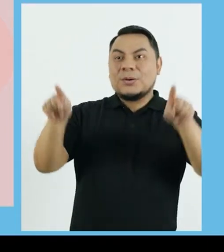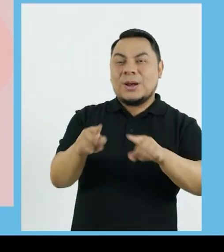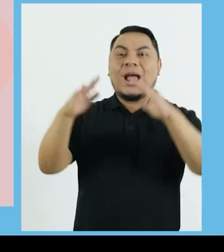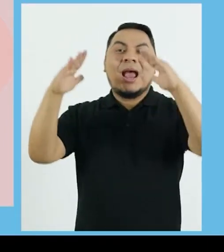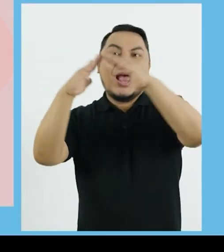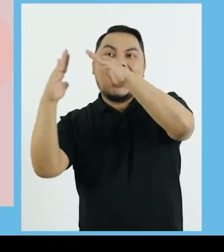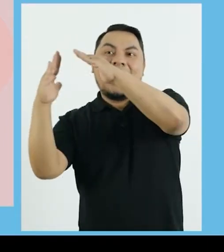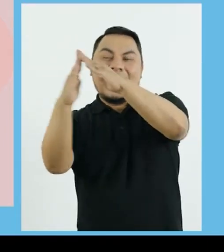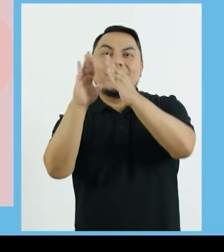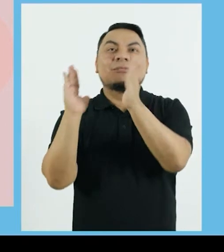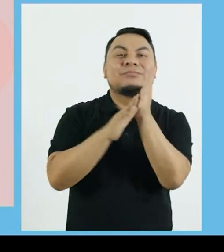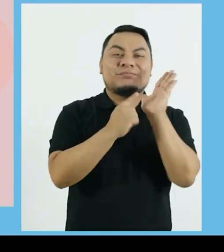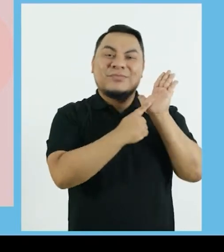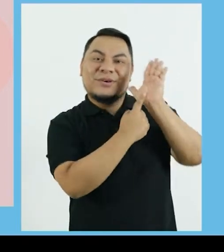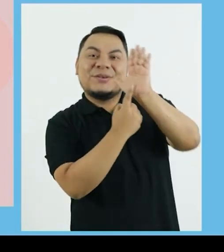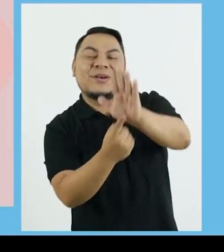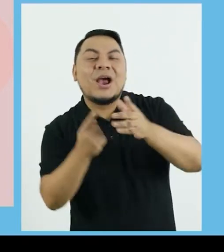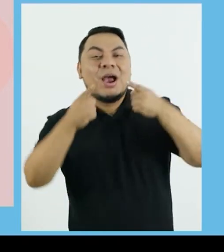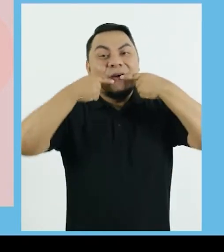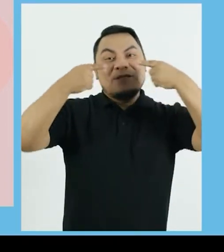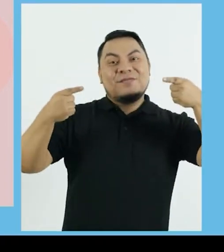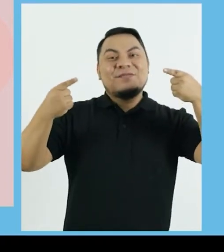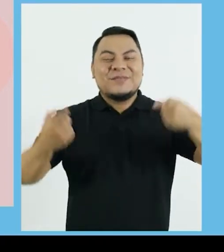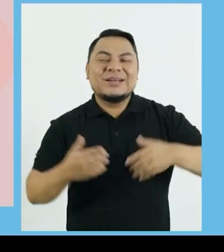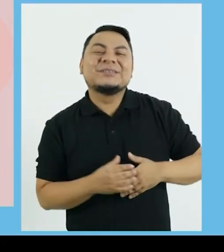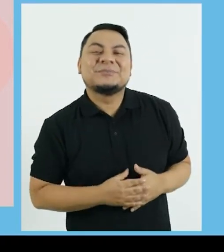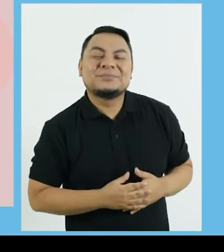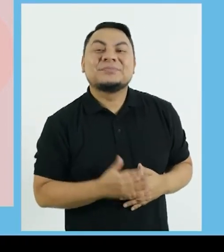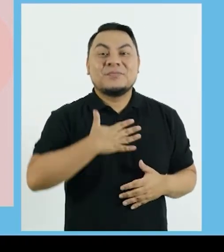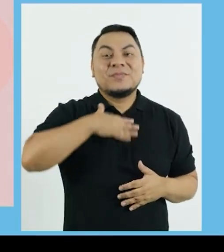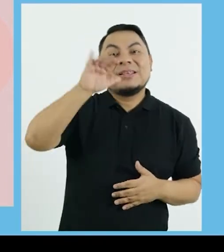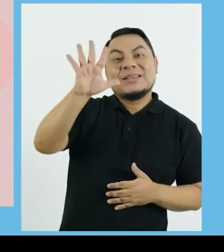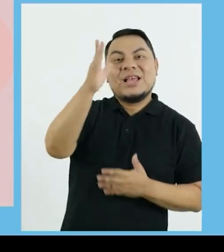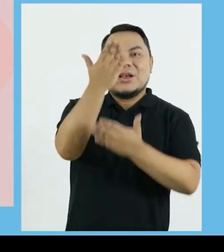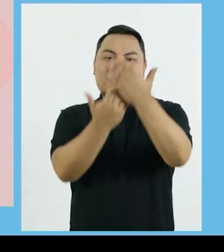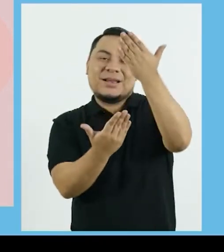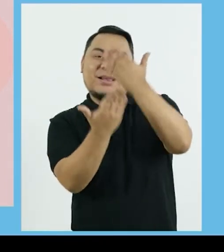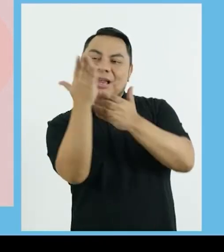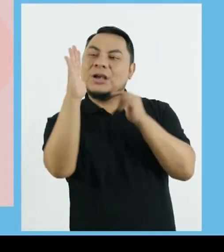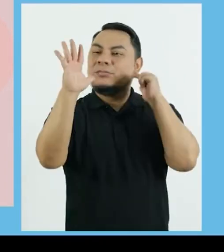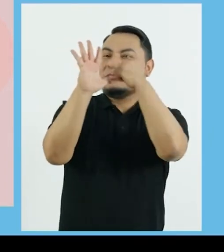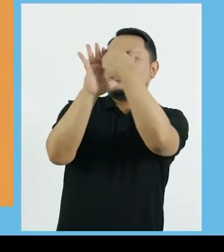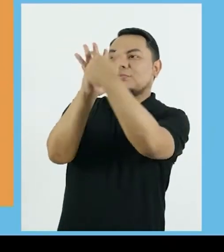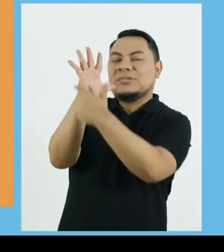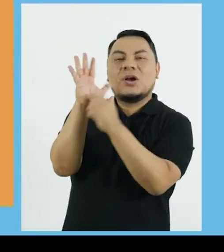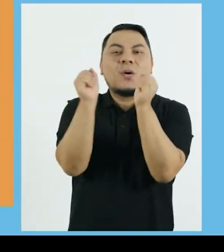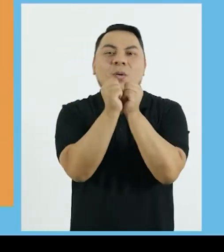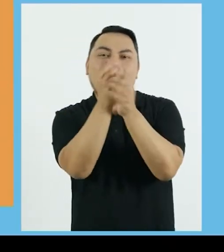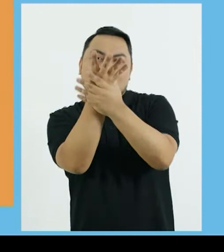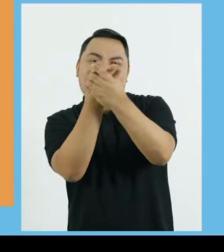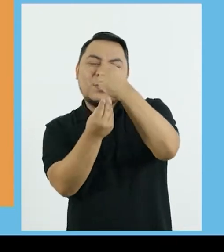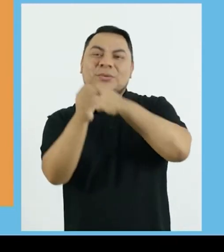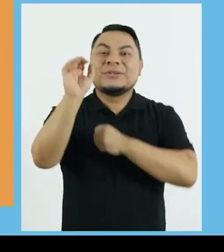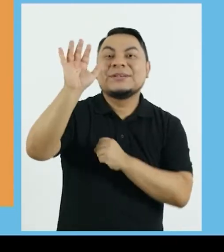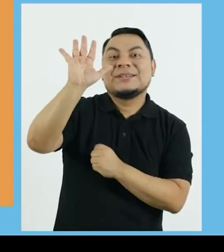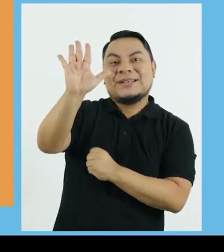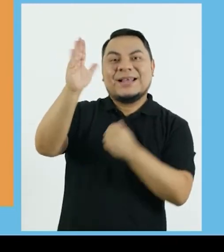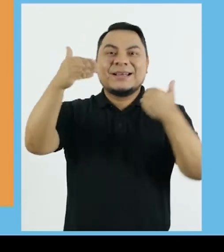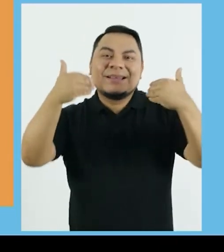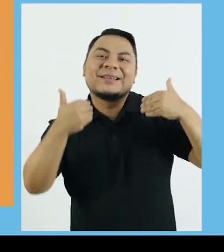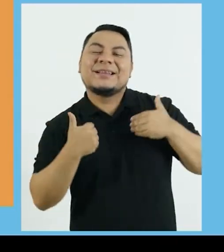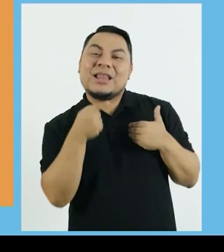pondremos en la sala Como el de un pintor famoso Cinco dedos